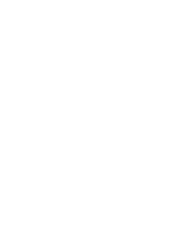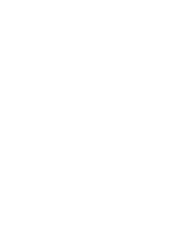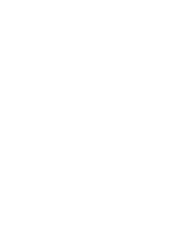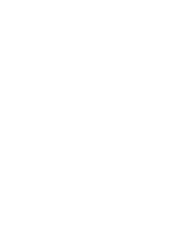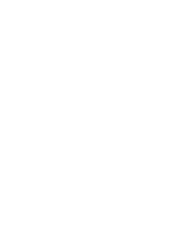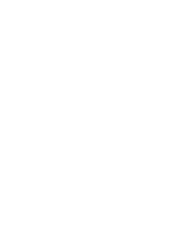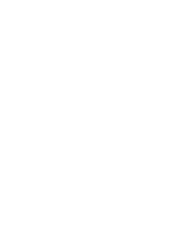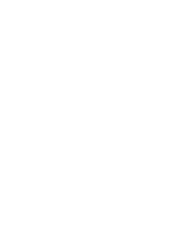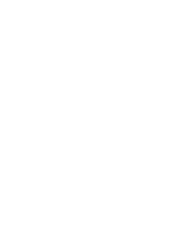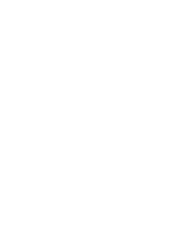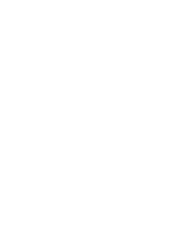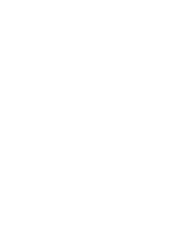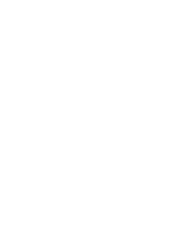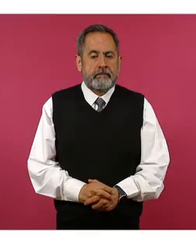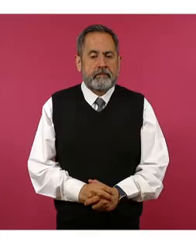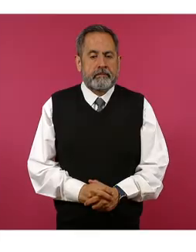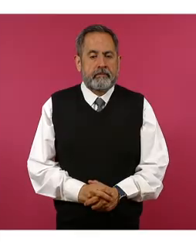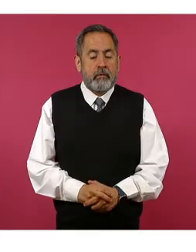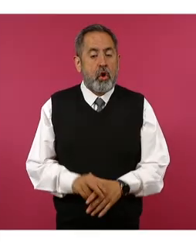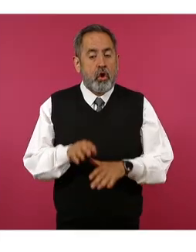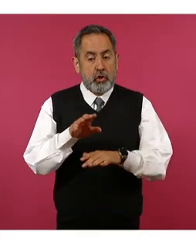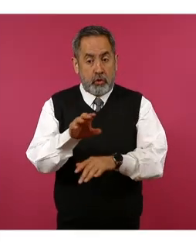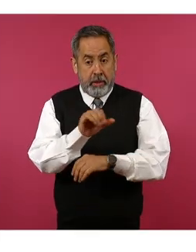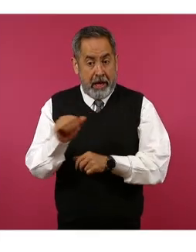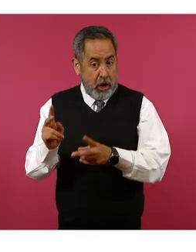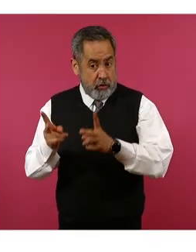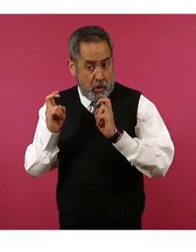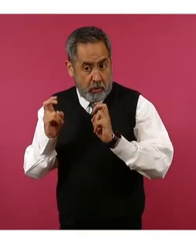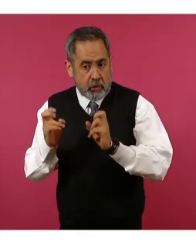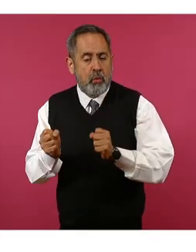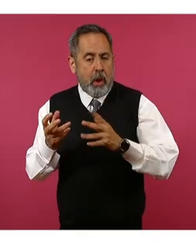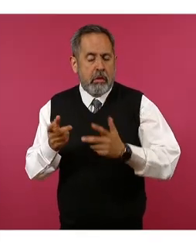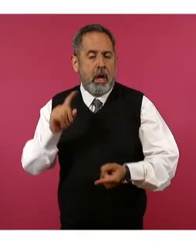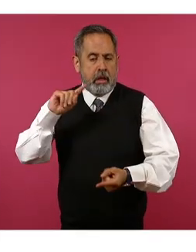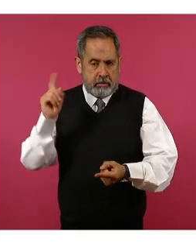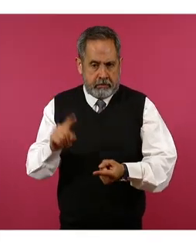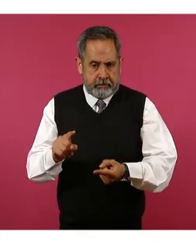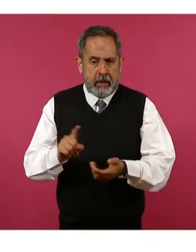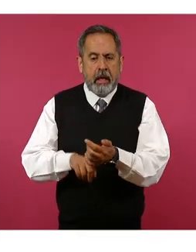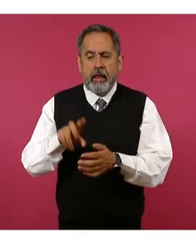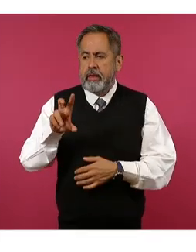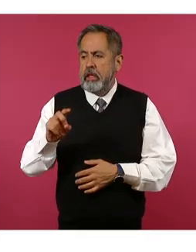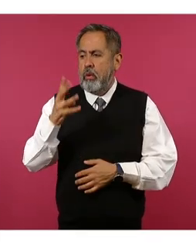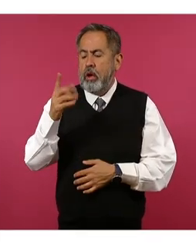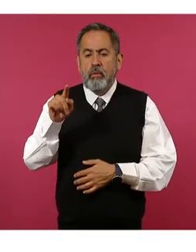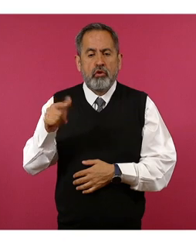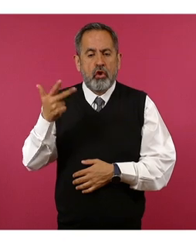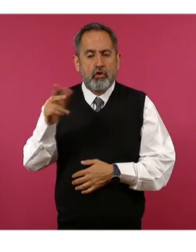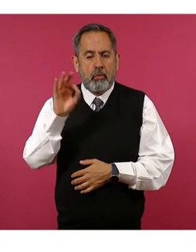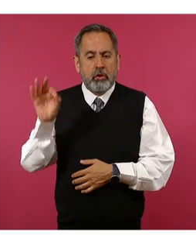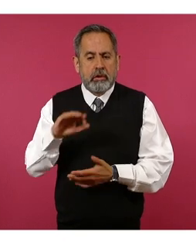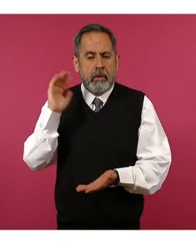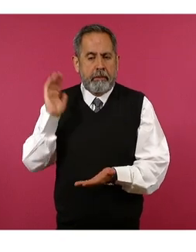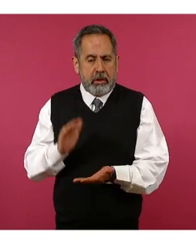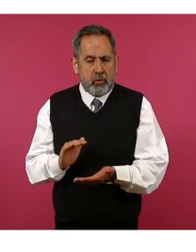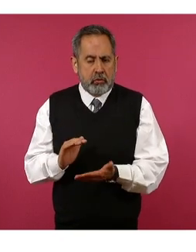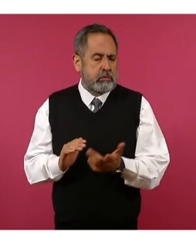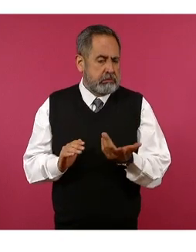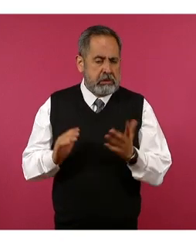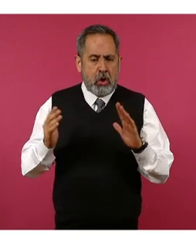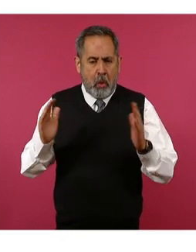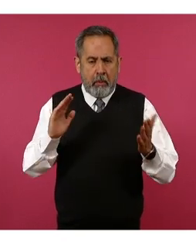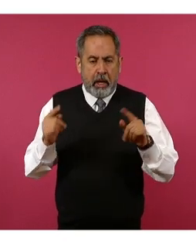delitos de robos, tenemos una disminución de 34.8 por ciento en